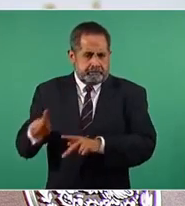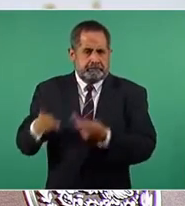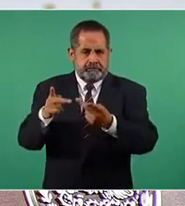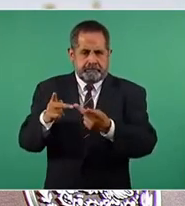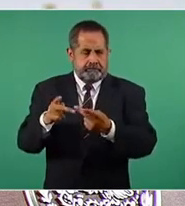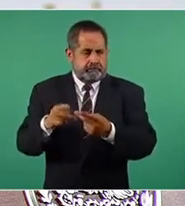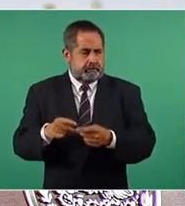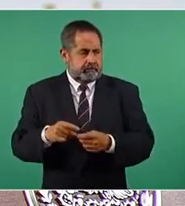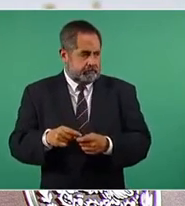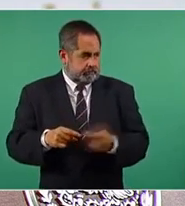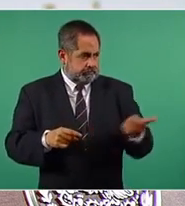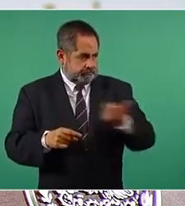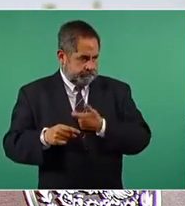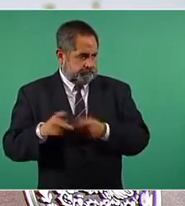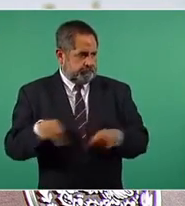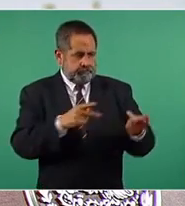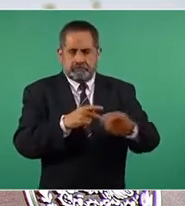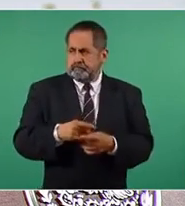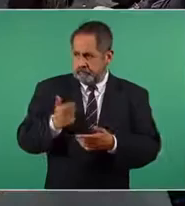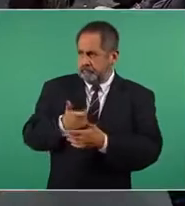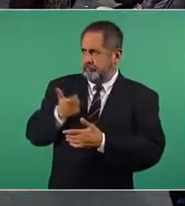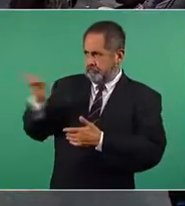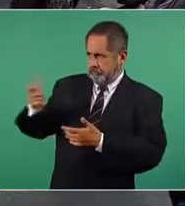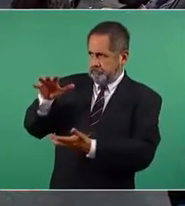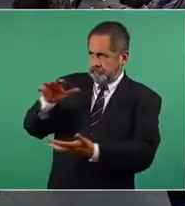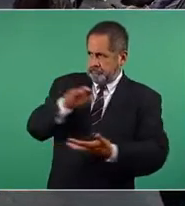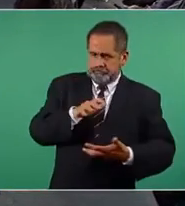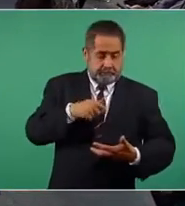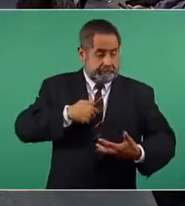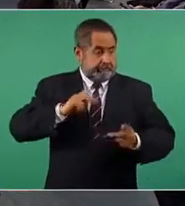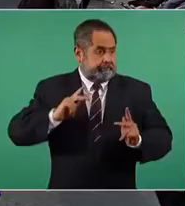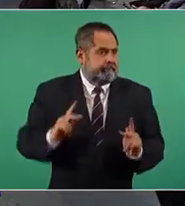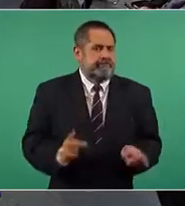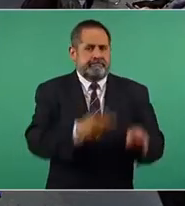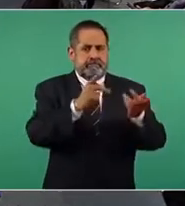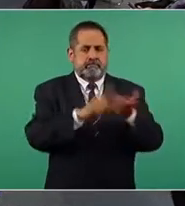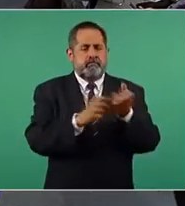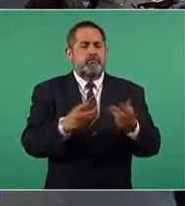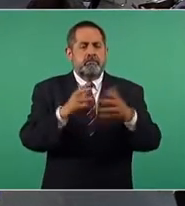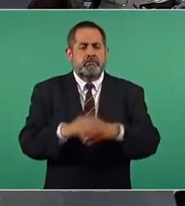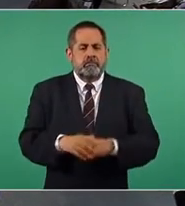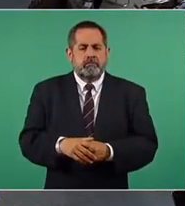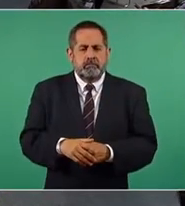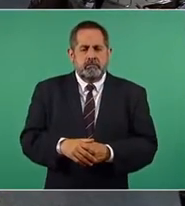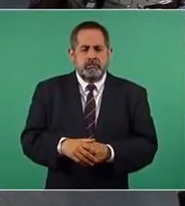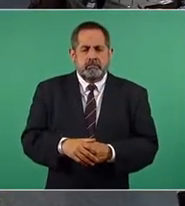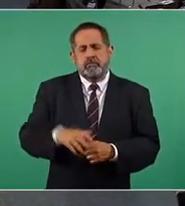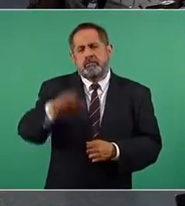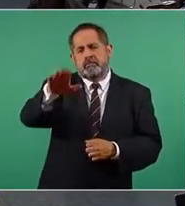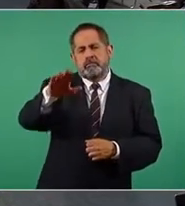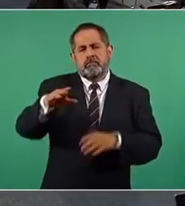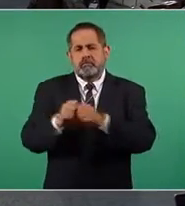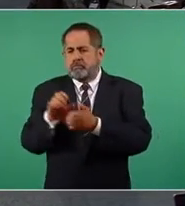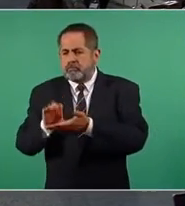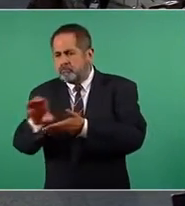terminan vendiéndole a la gente. ¿Entonces sería sin subsidio, señor presidente? No,